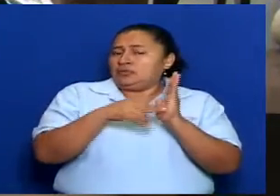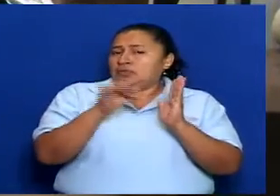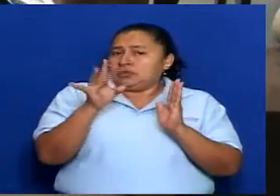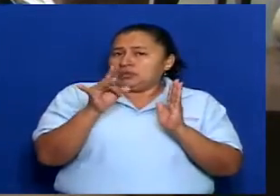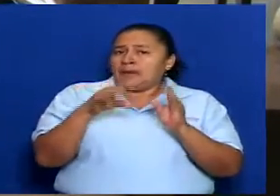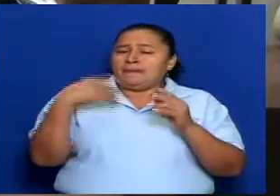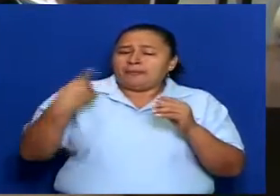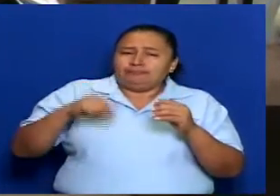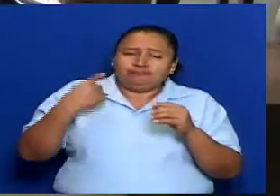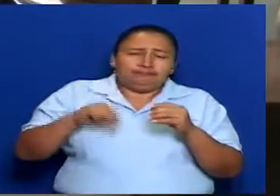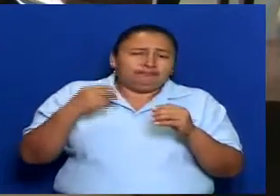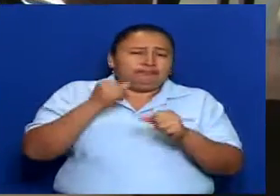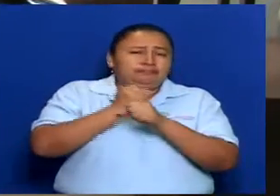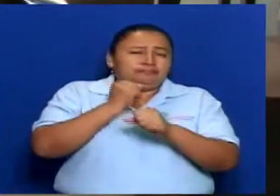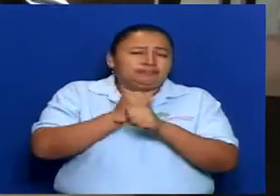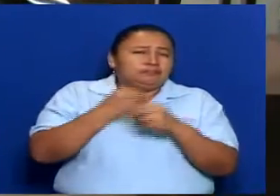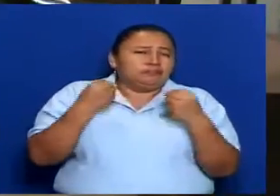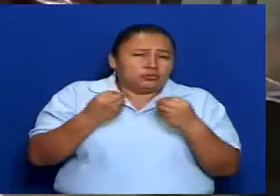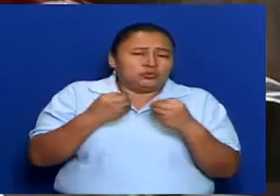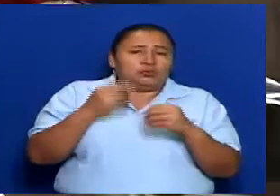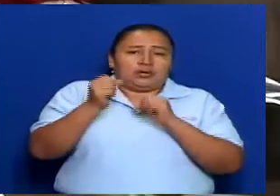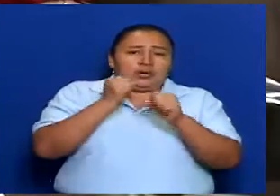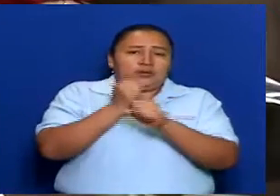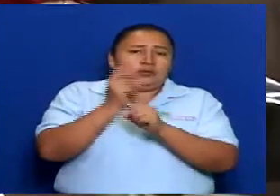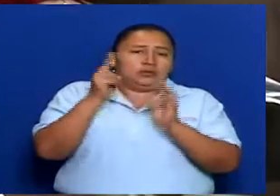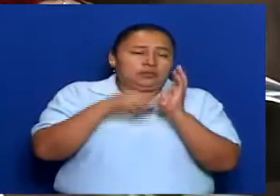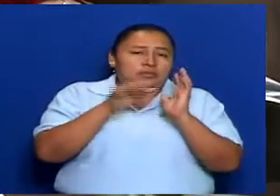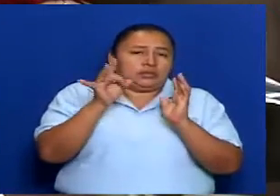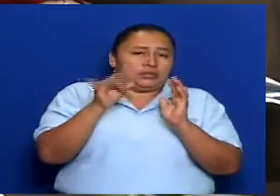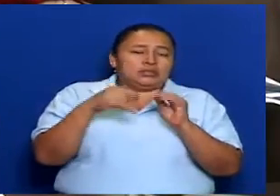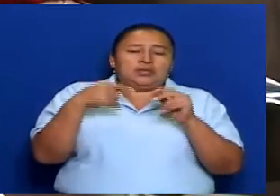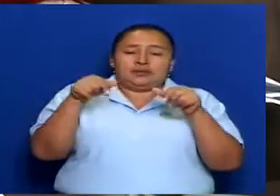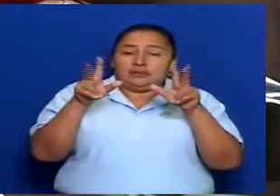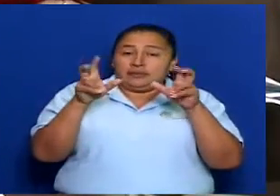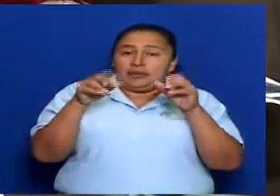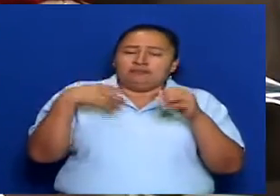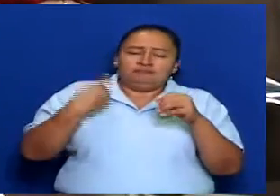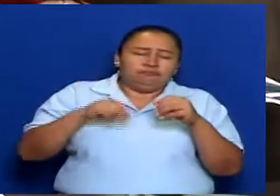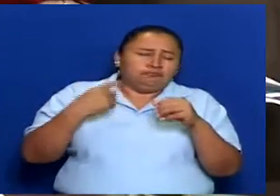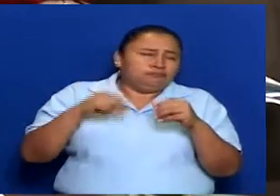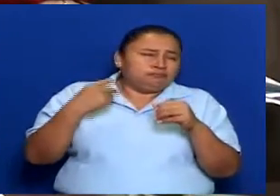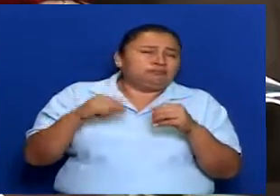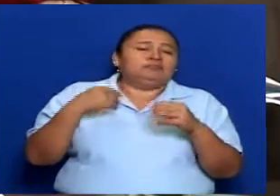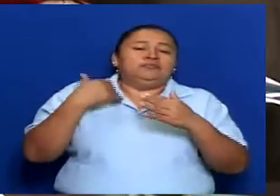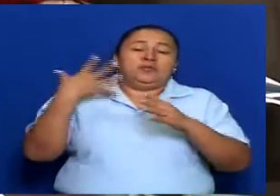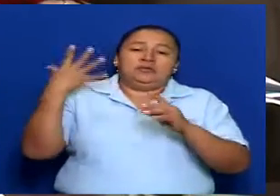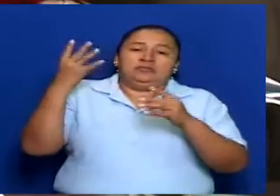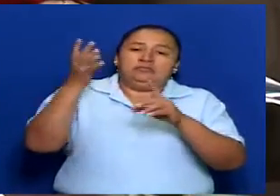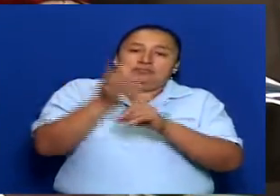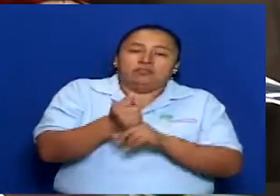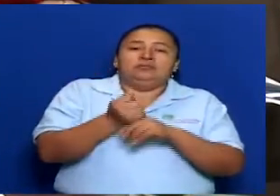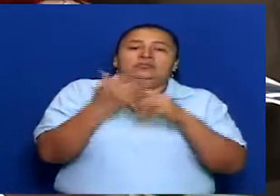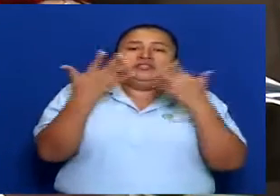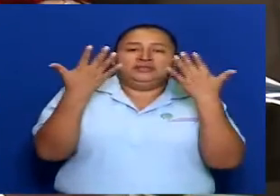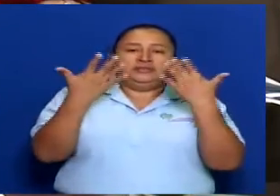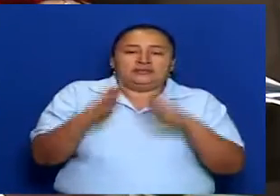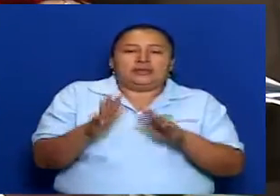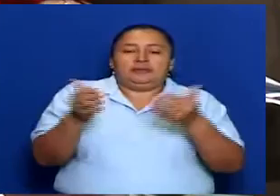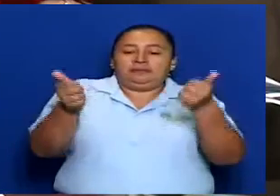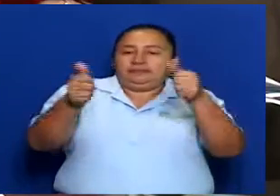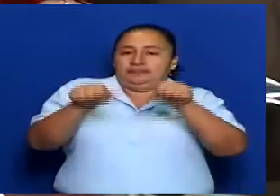intensificamos y trabajamos mucho más duro alrededor del tema en el 2015 y logramos entonces su